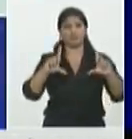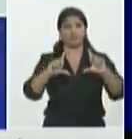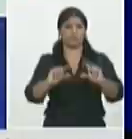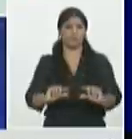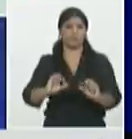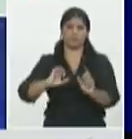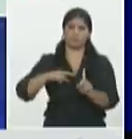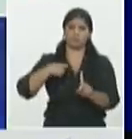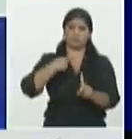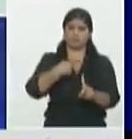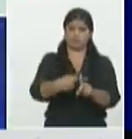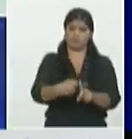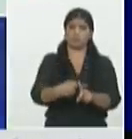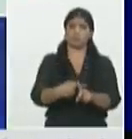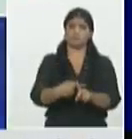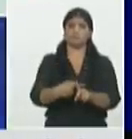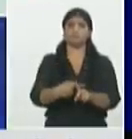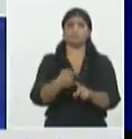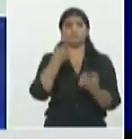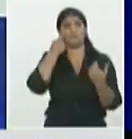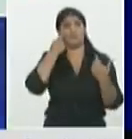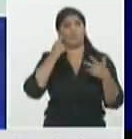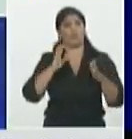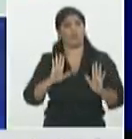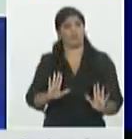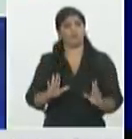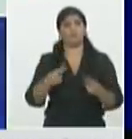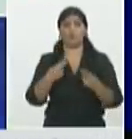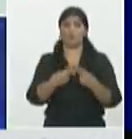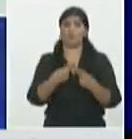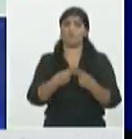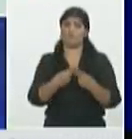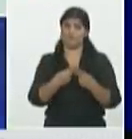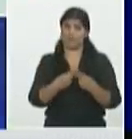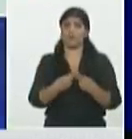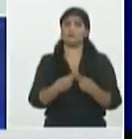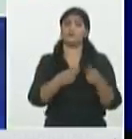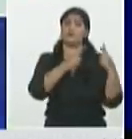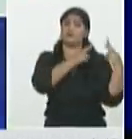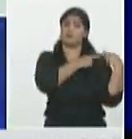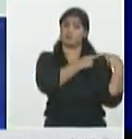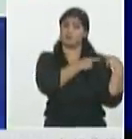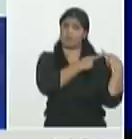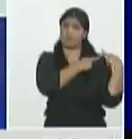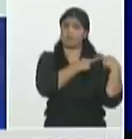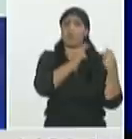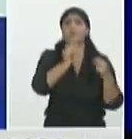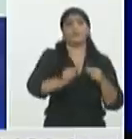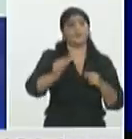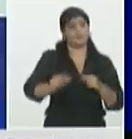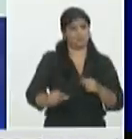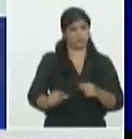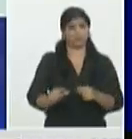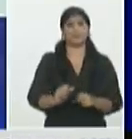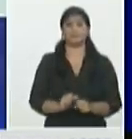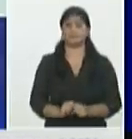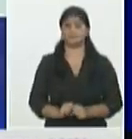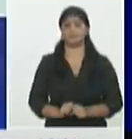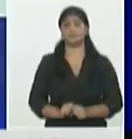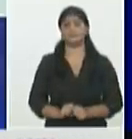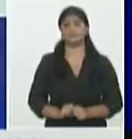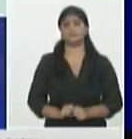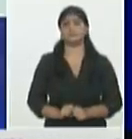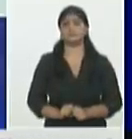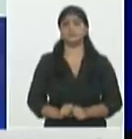ya lo había dicho ayer un total de 289 personas fallecidas que ya estamos hablando